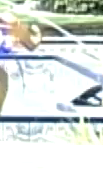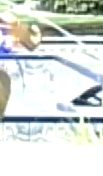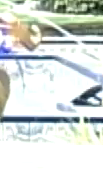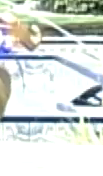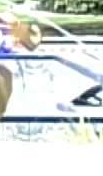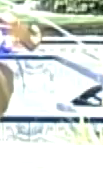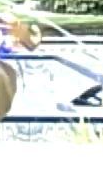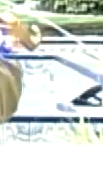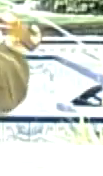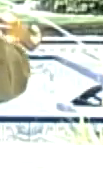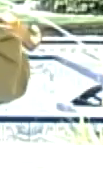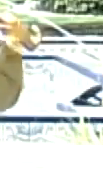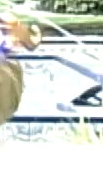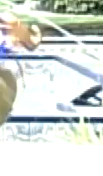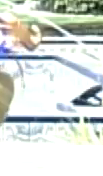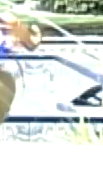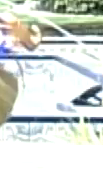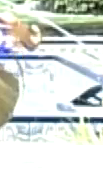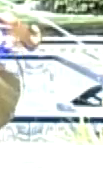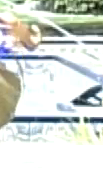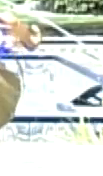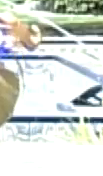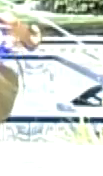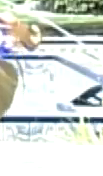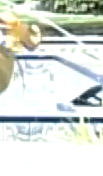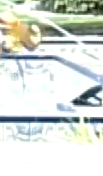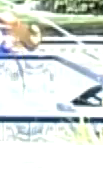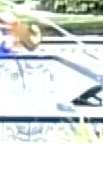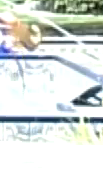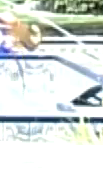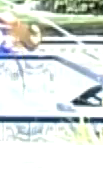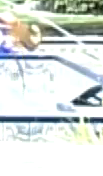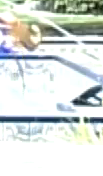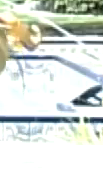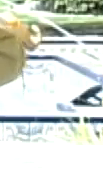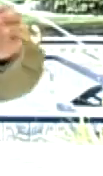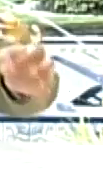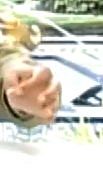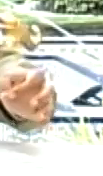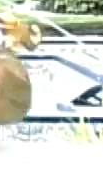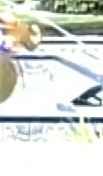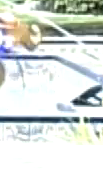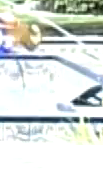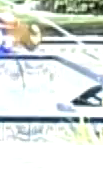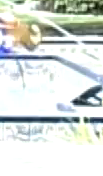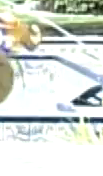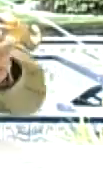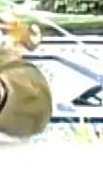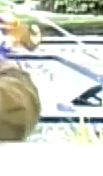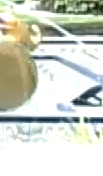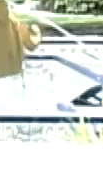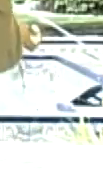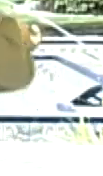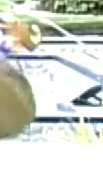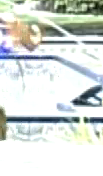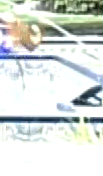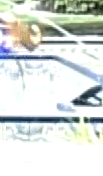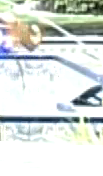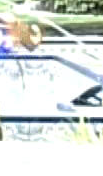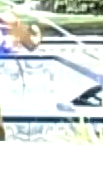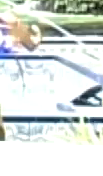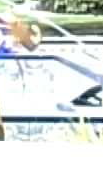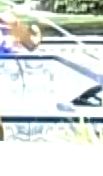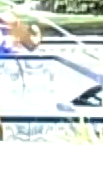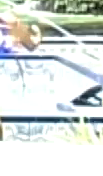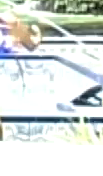diversificada, de crecimiento, de sembrar y cosechar tiempos nuevos para Venezuela. Mi